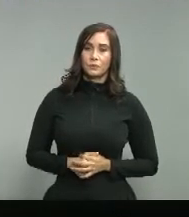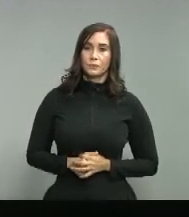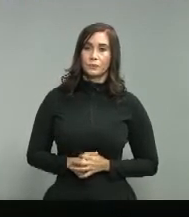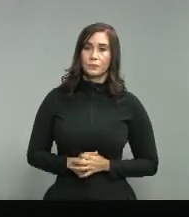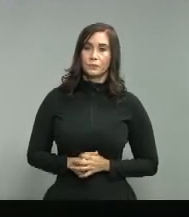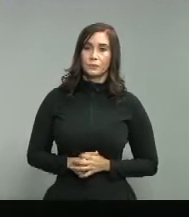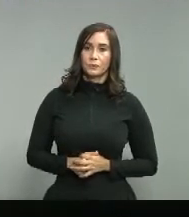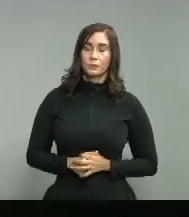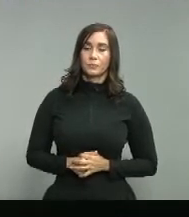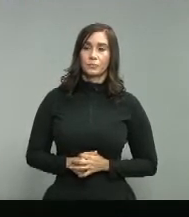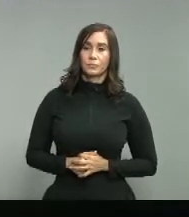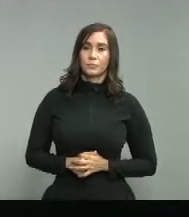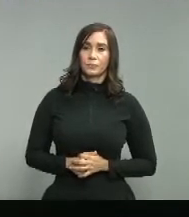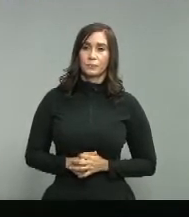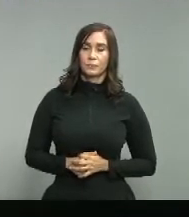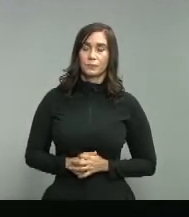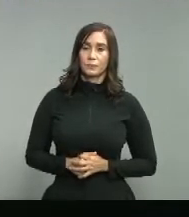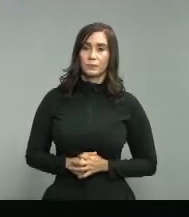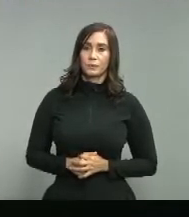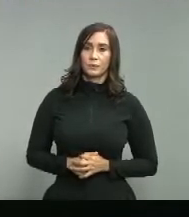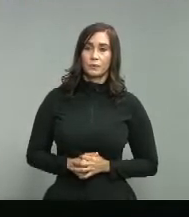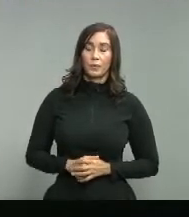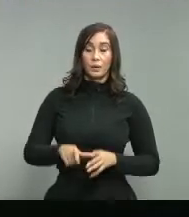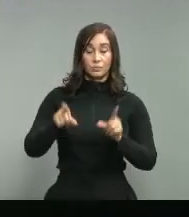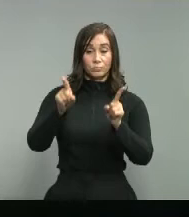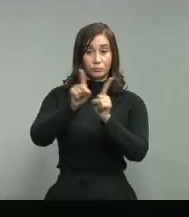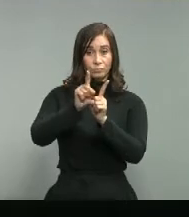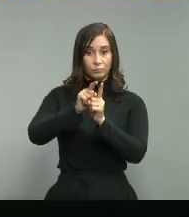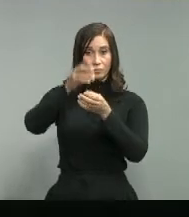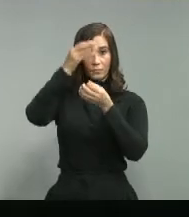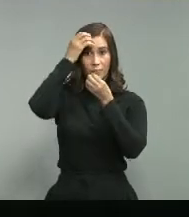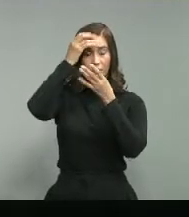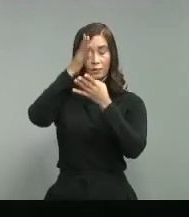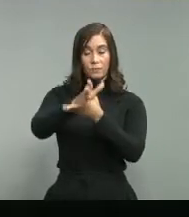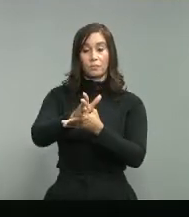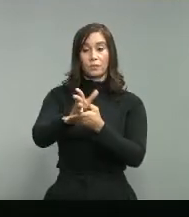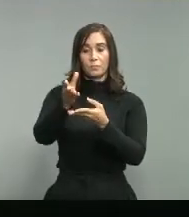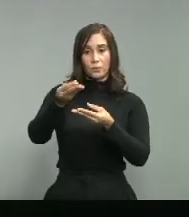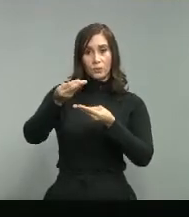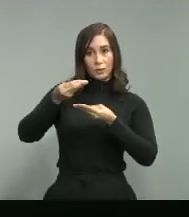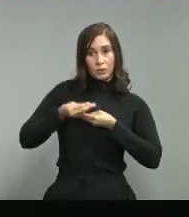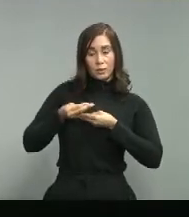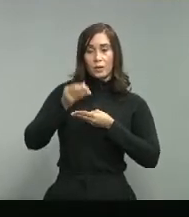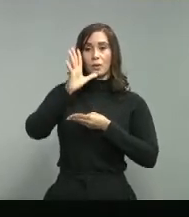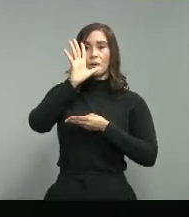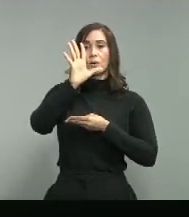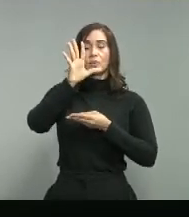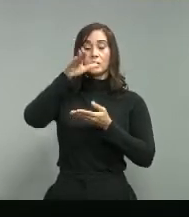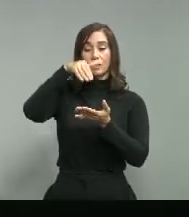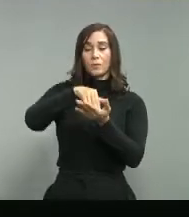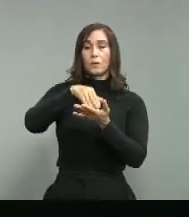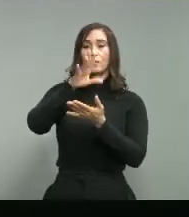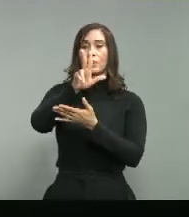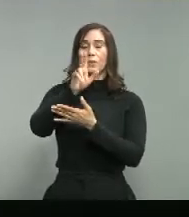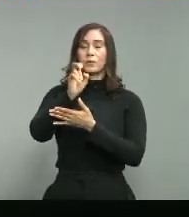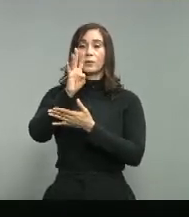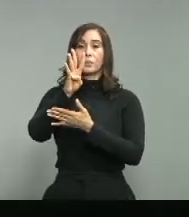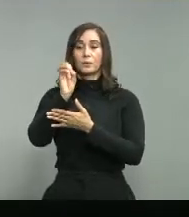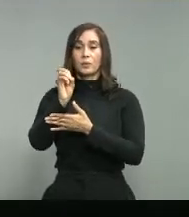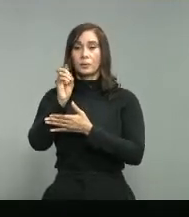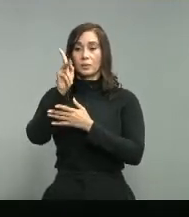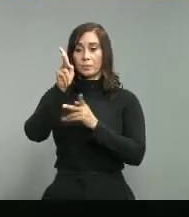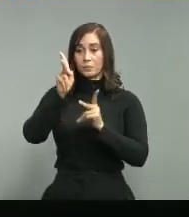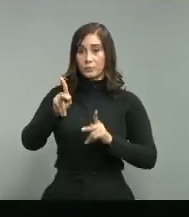Informamos igualmente que disponemos de 5.440 personas en